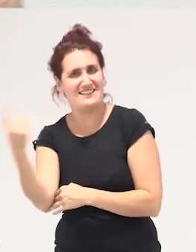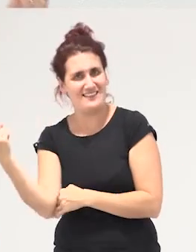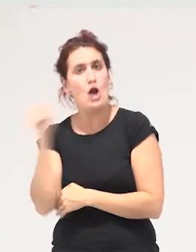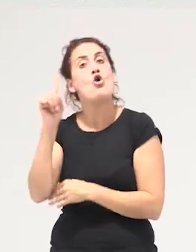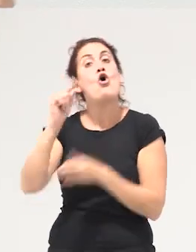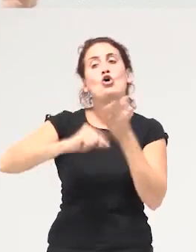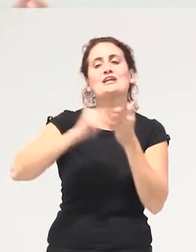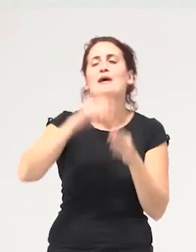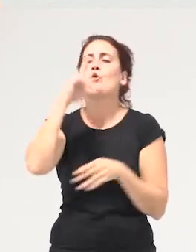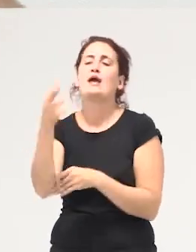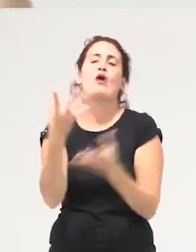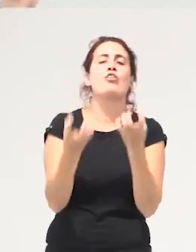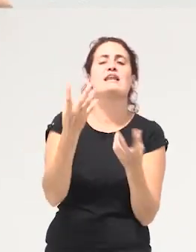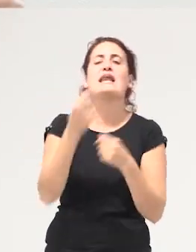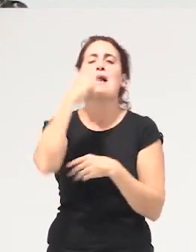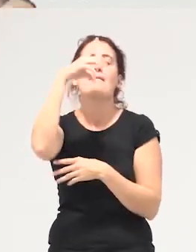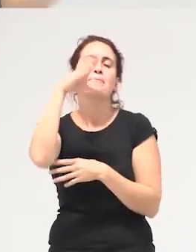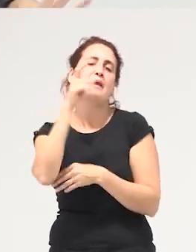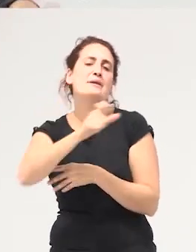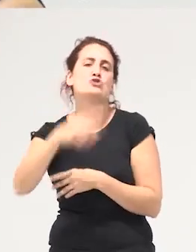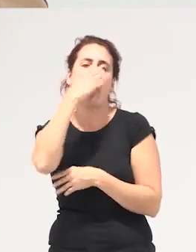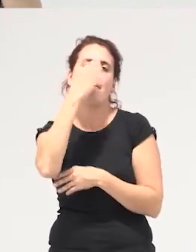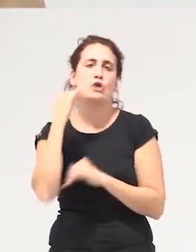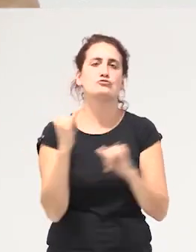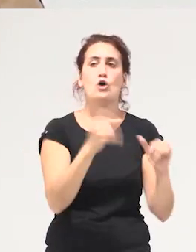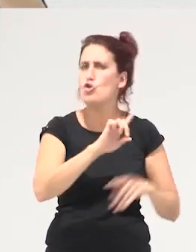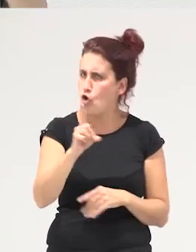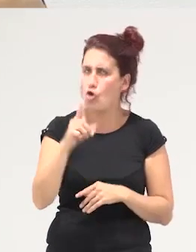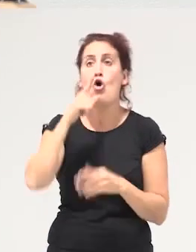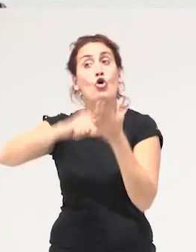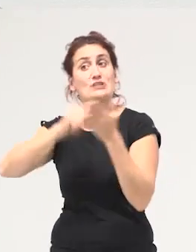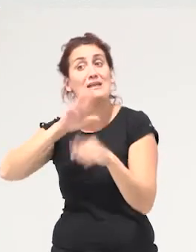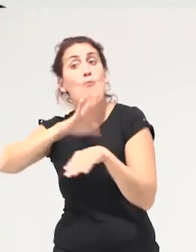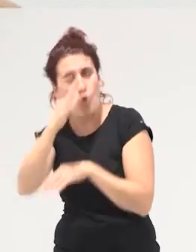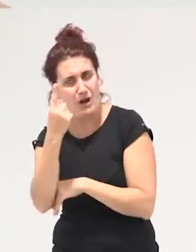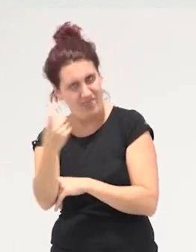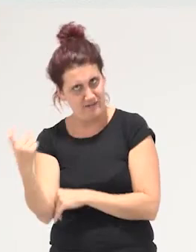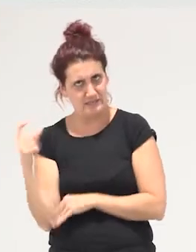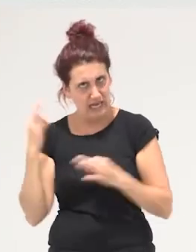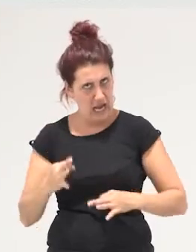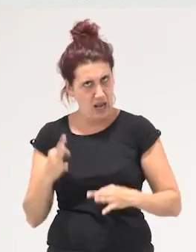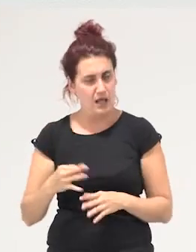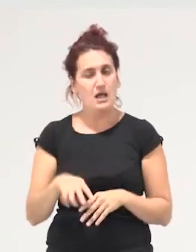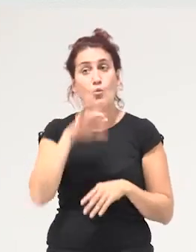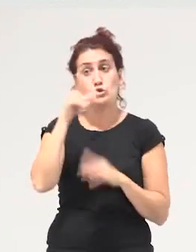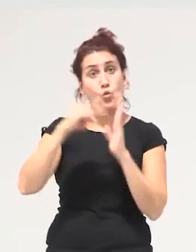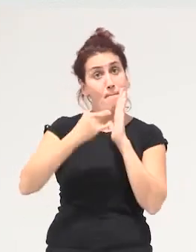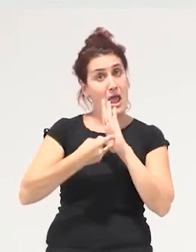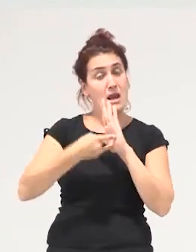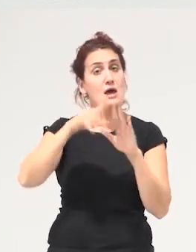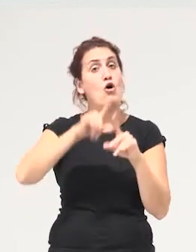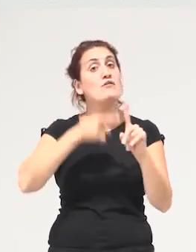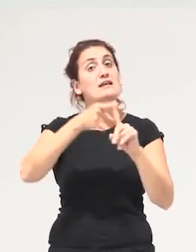porque tienen a la cocinera la que saca los perros a la nana no de esas sino de las que contratan por necesidad entonces un plan de choque para